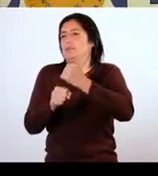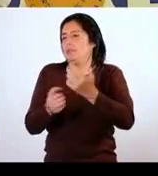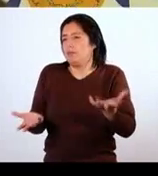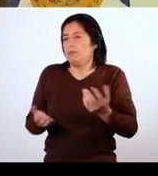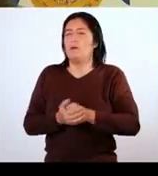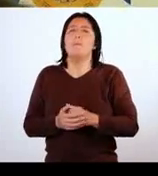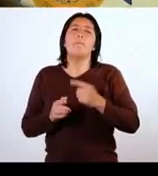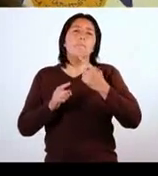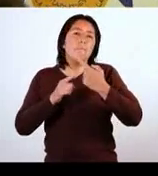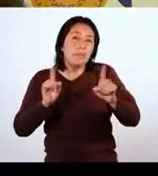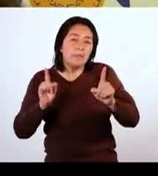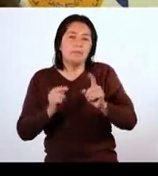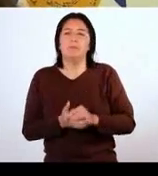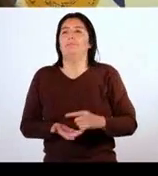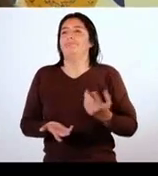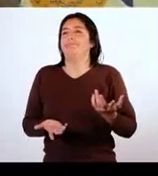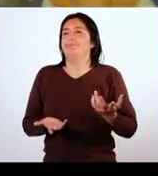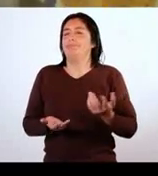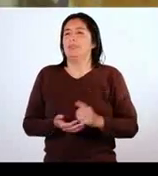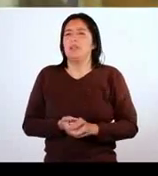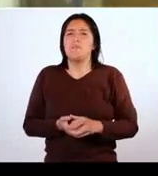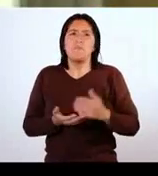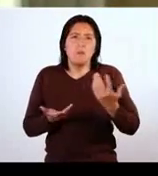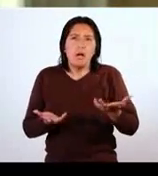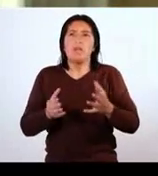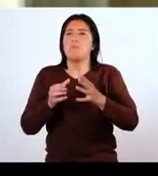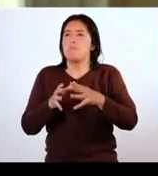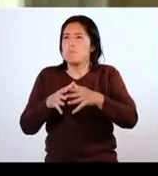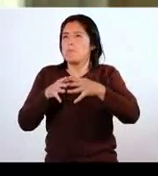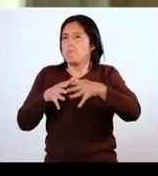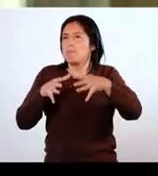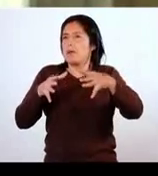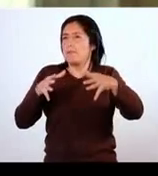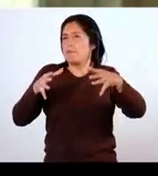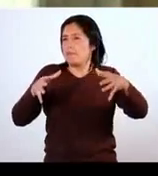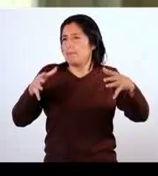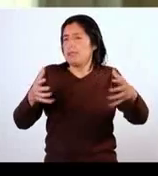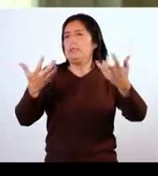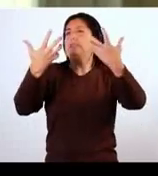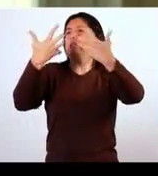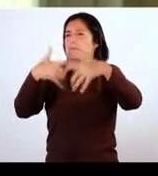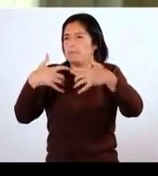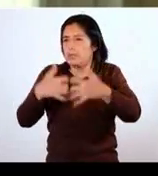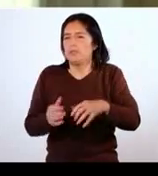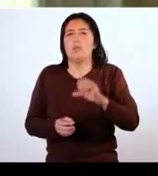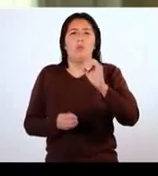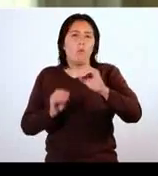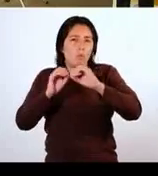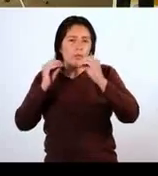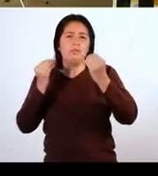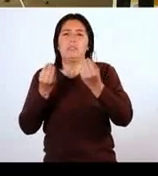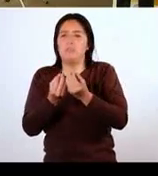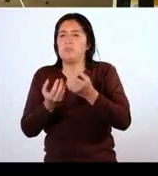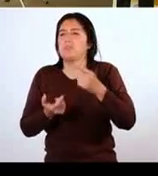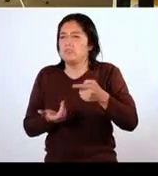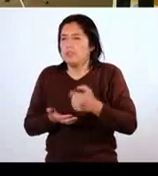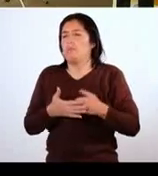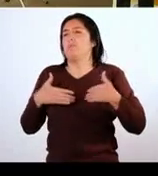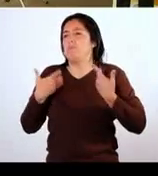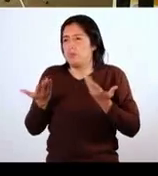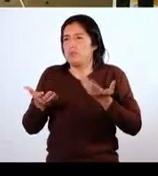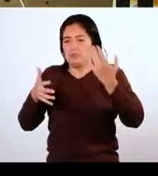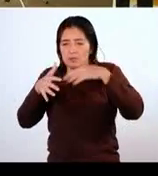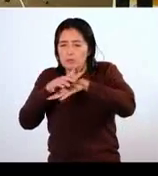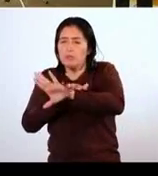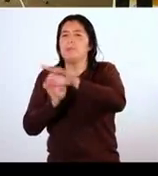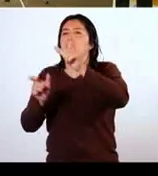Sin embargo, cada vez hay un número mayor de empresas, de instituciones que vienen incluyendo a personas